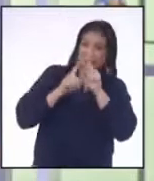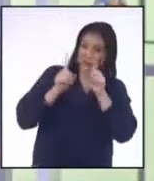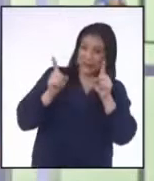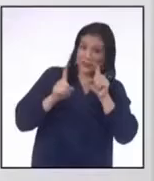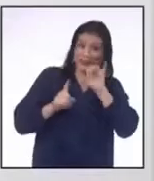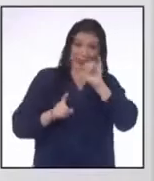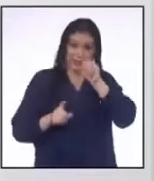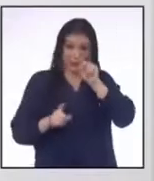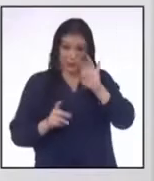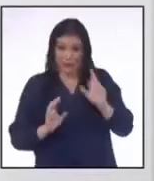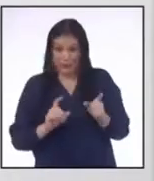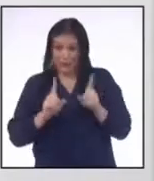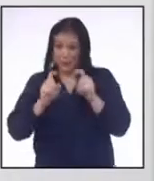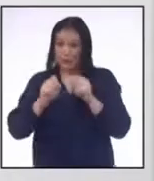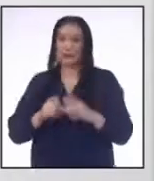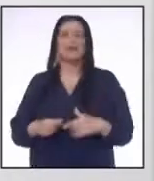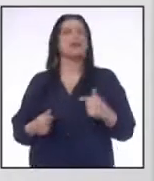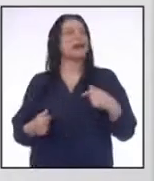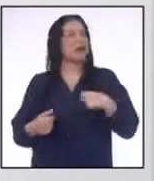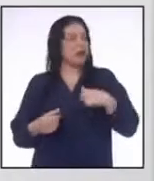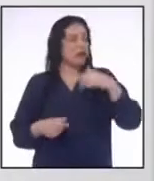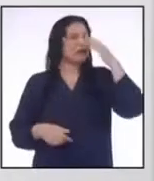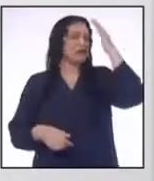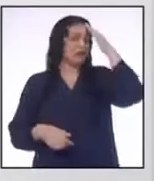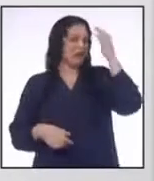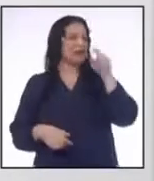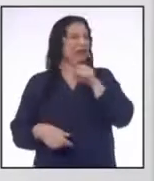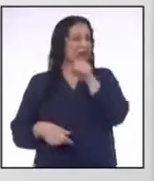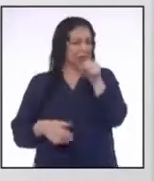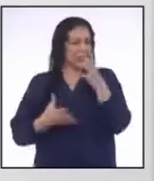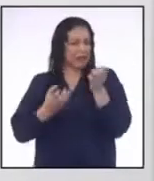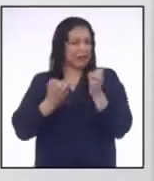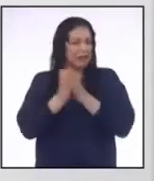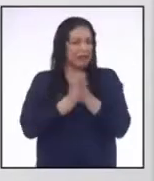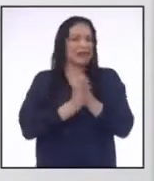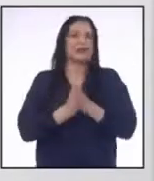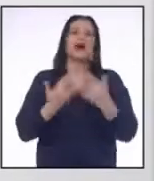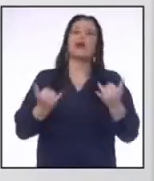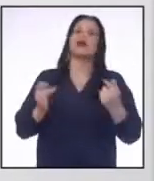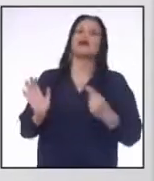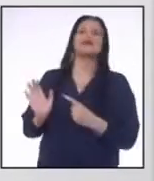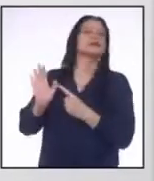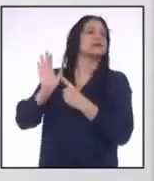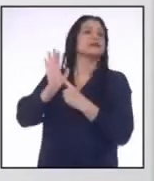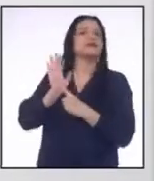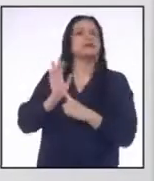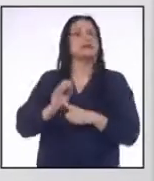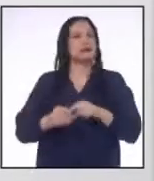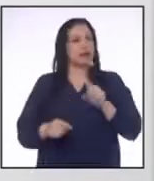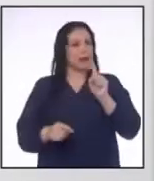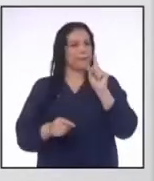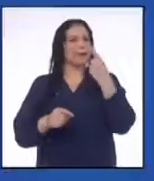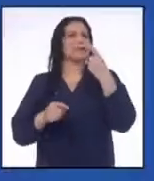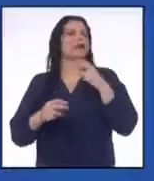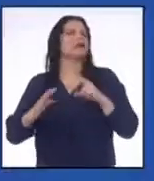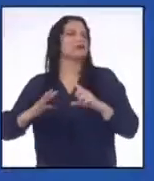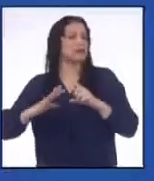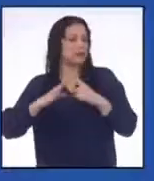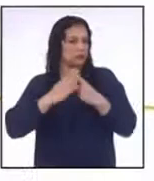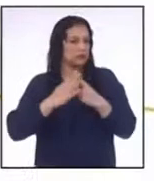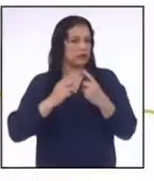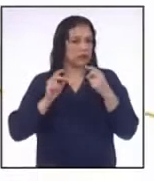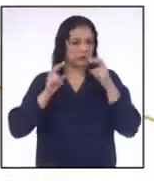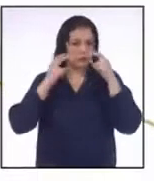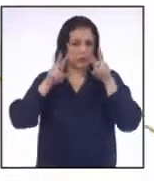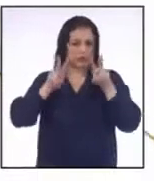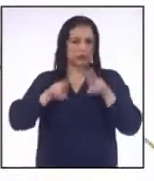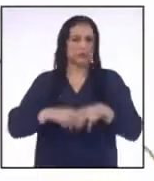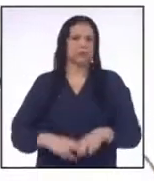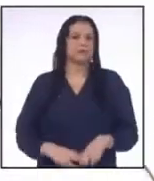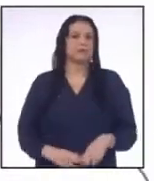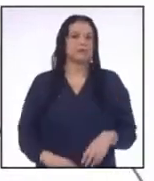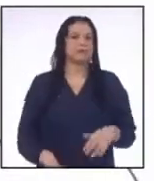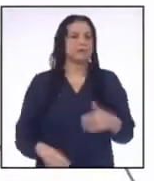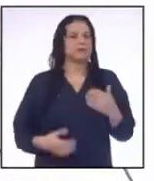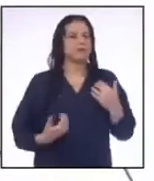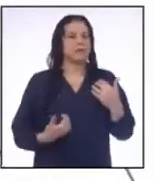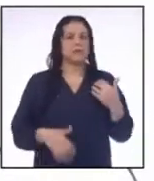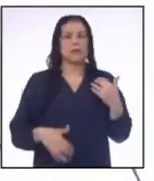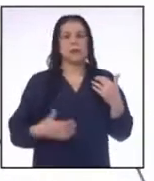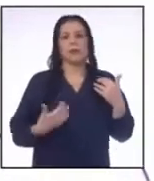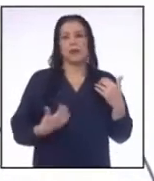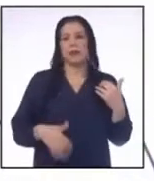e inequaciones? Estoy segura que sí. Ahora les presento la primera situación En